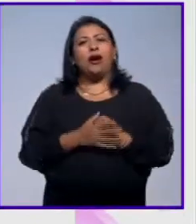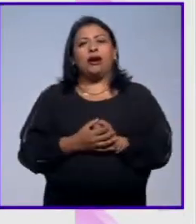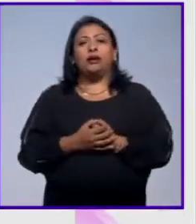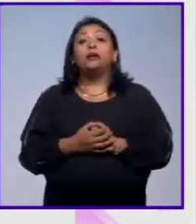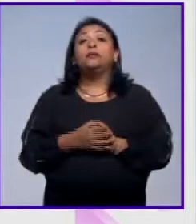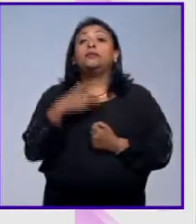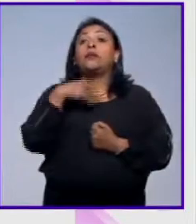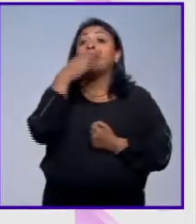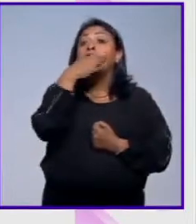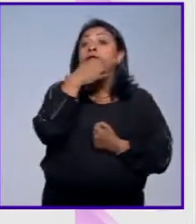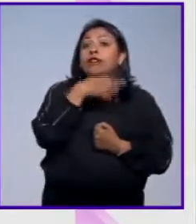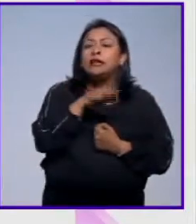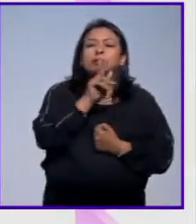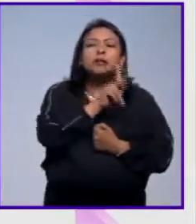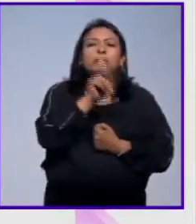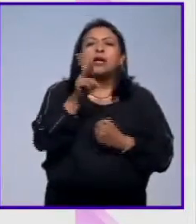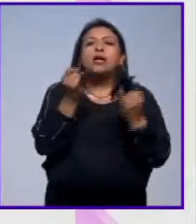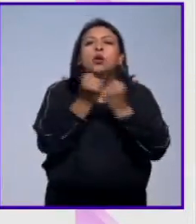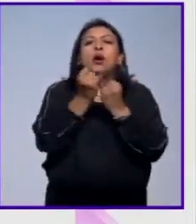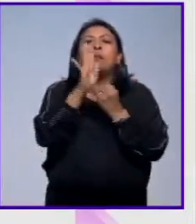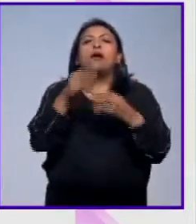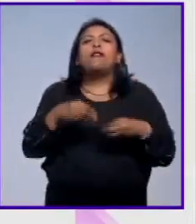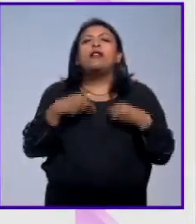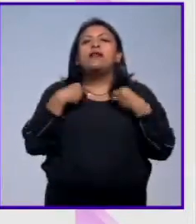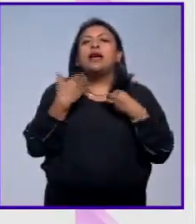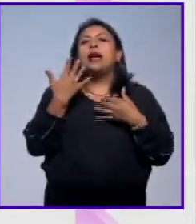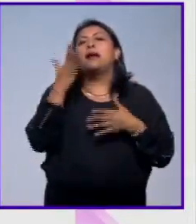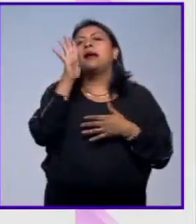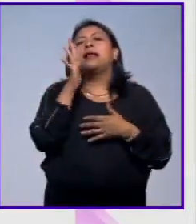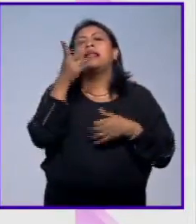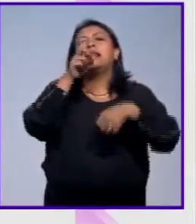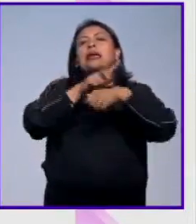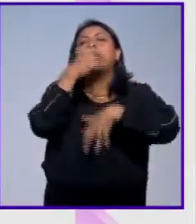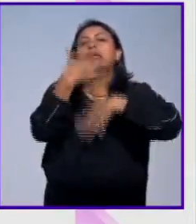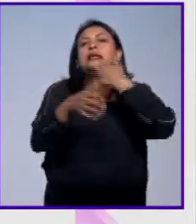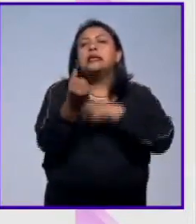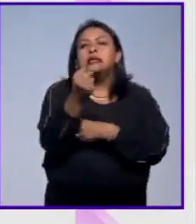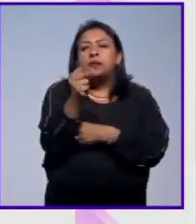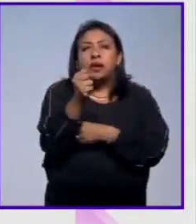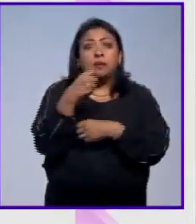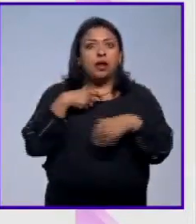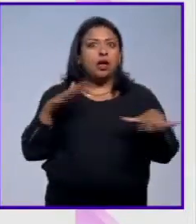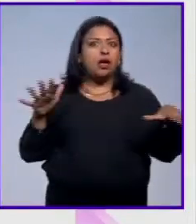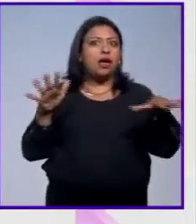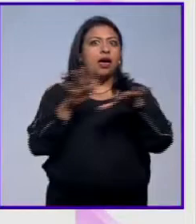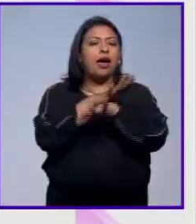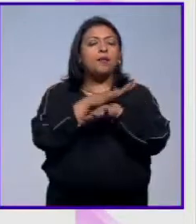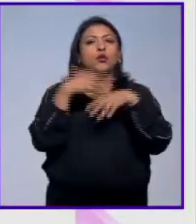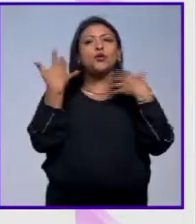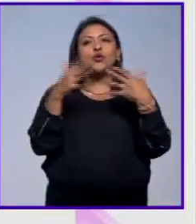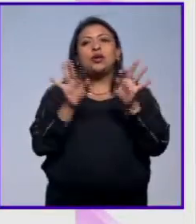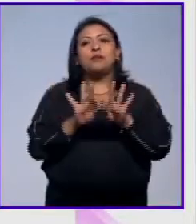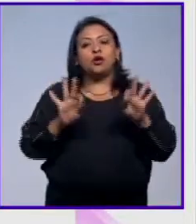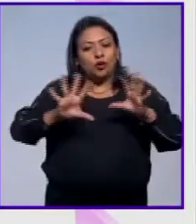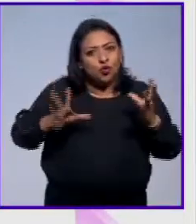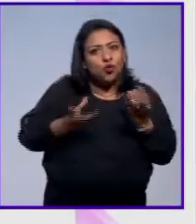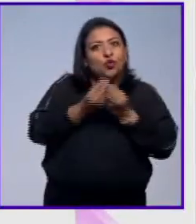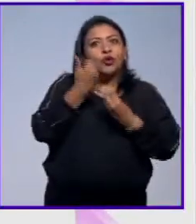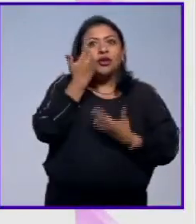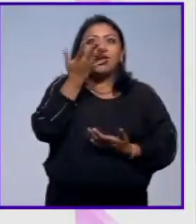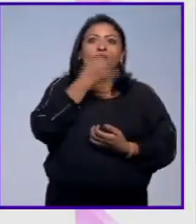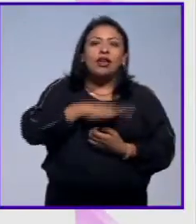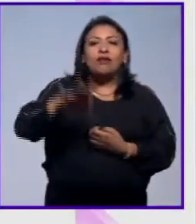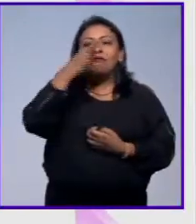una fiesta que se asemejaba a estar viviendo un 15 de septiembre la ilusión del cambio es la principal atracción a formar parte de los